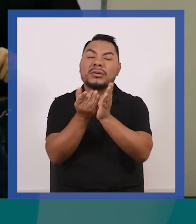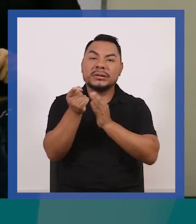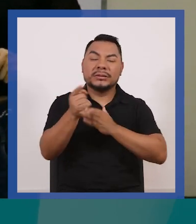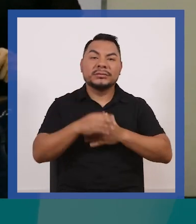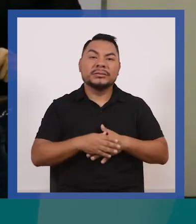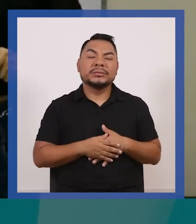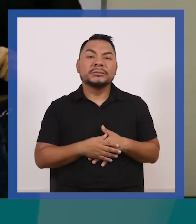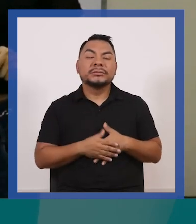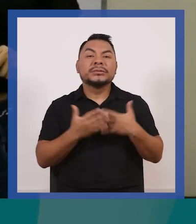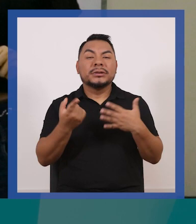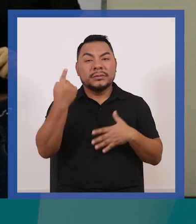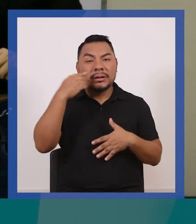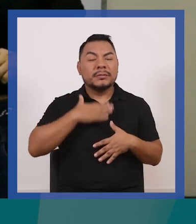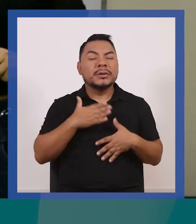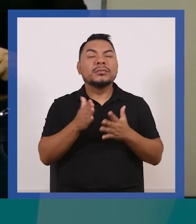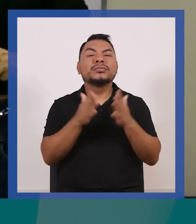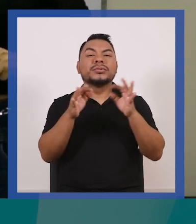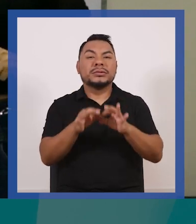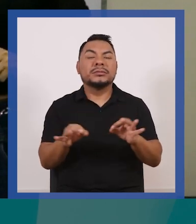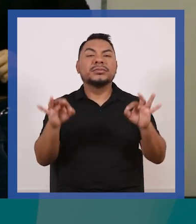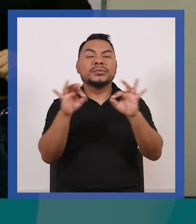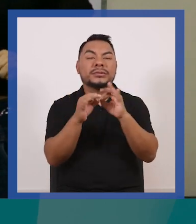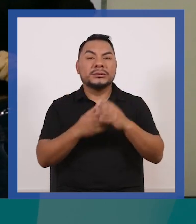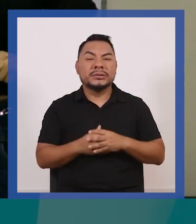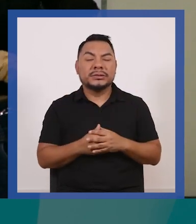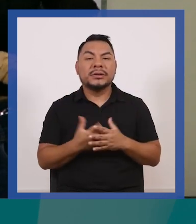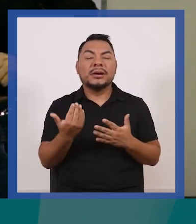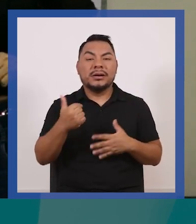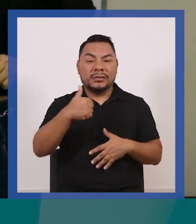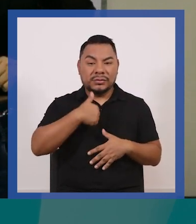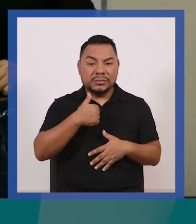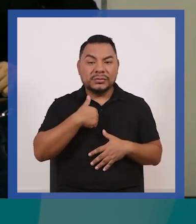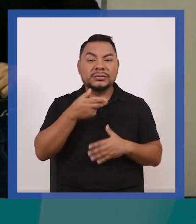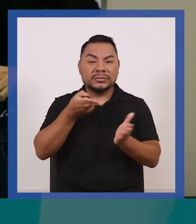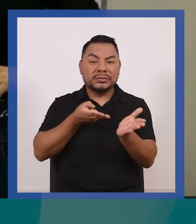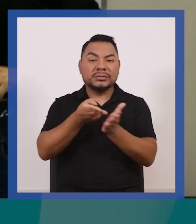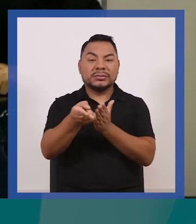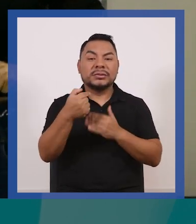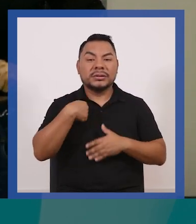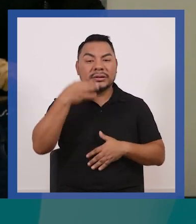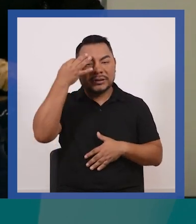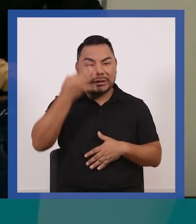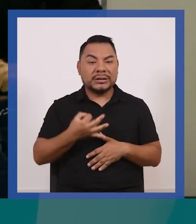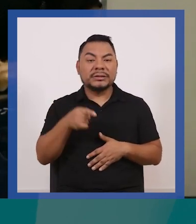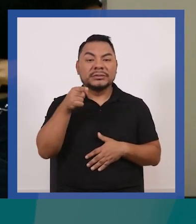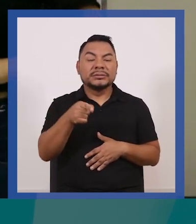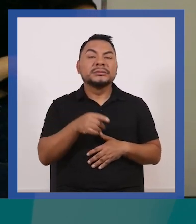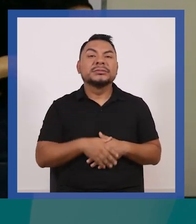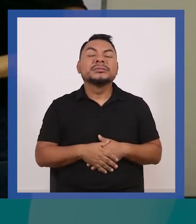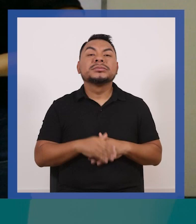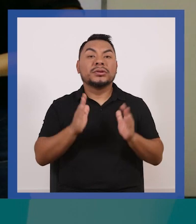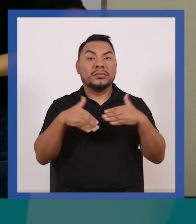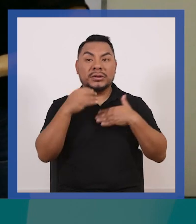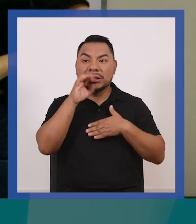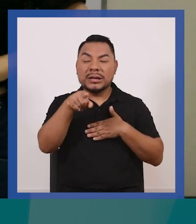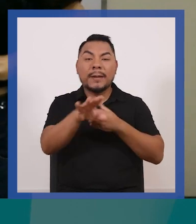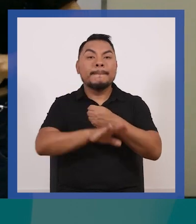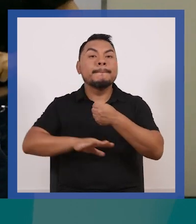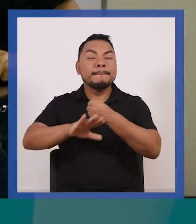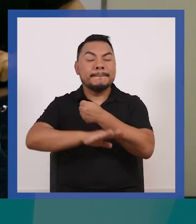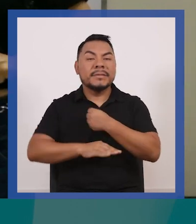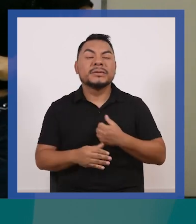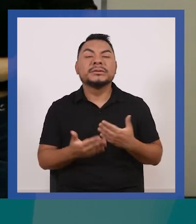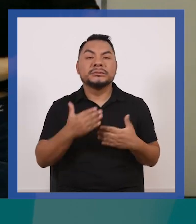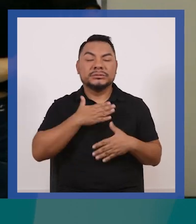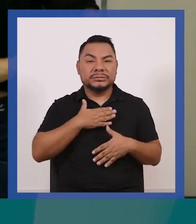colegios, para mí es muy importante. Creo que es, yo sinceramente creo que es, te podría decir, la